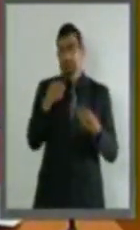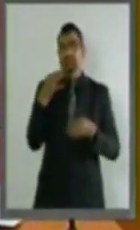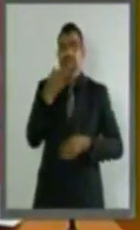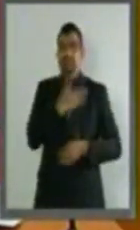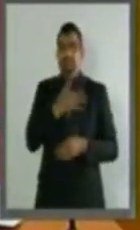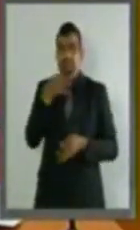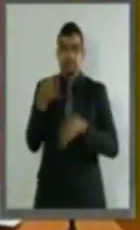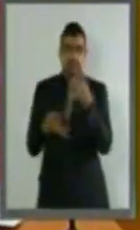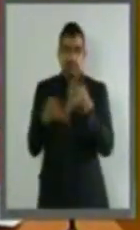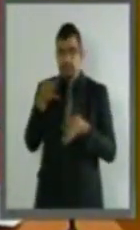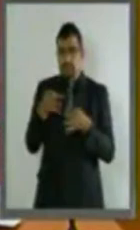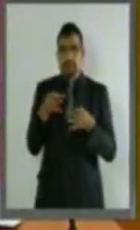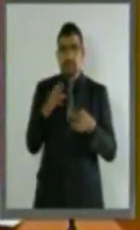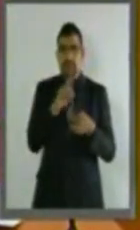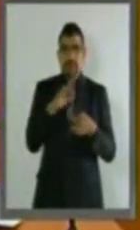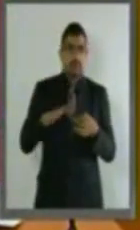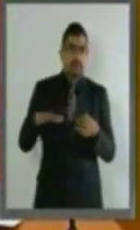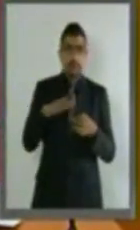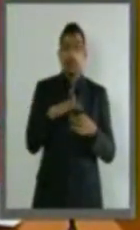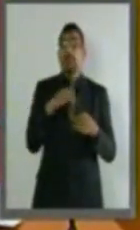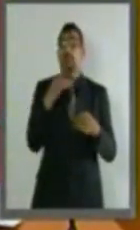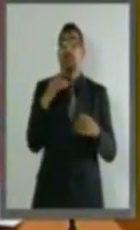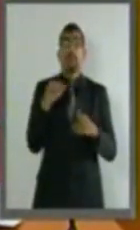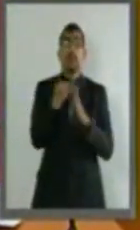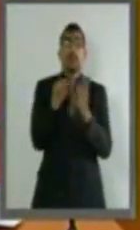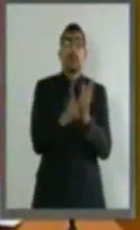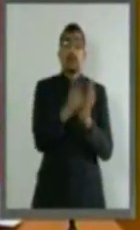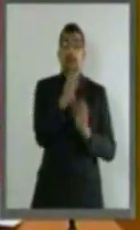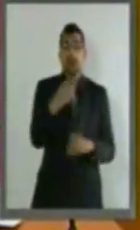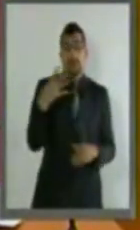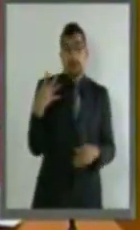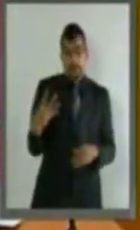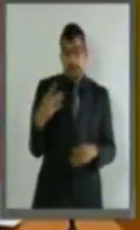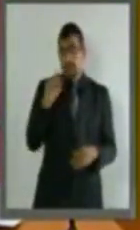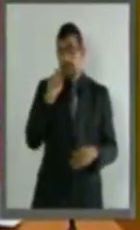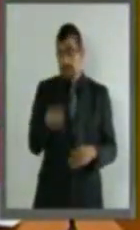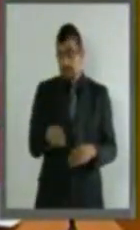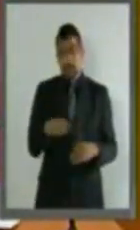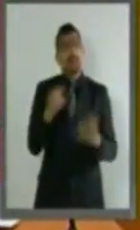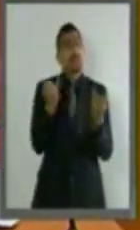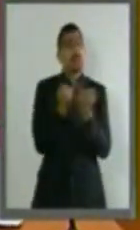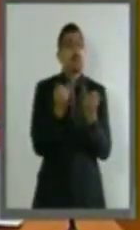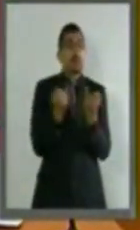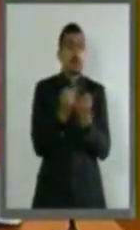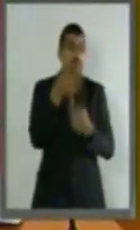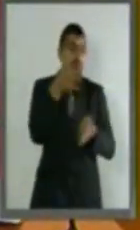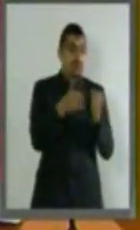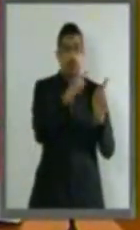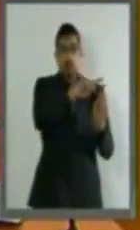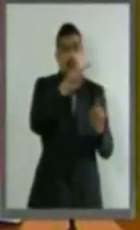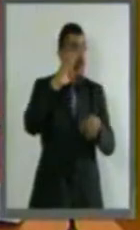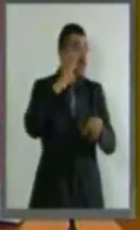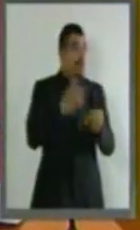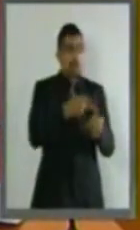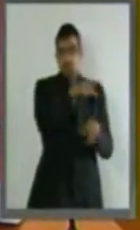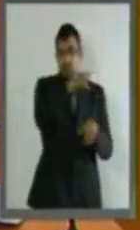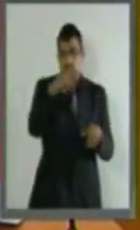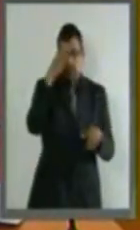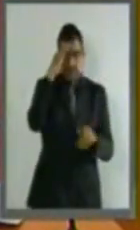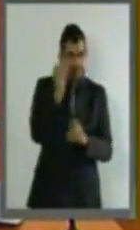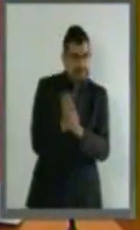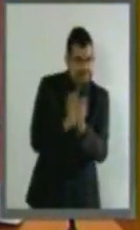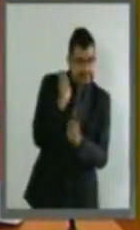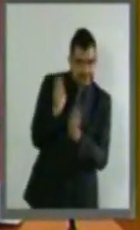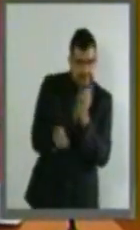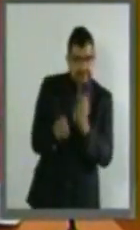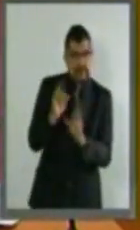distrito. Artículo 104. Corresponde a los tribunales de la Federación conocer de todas las